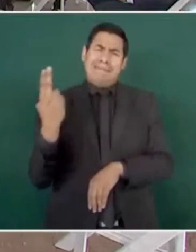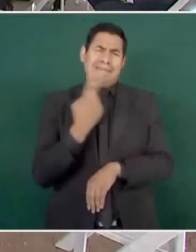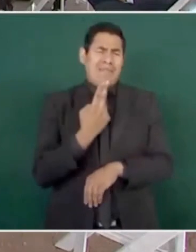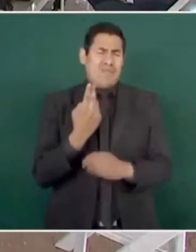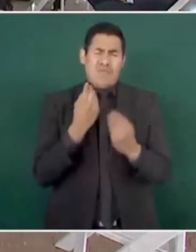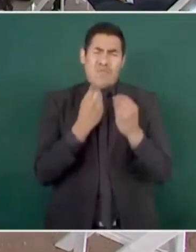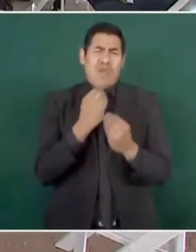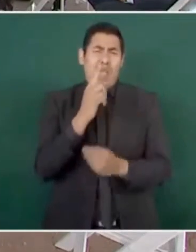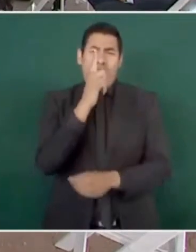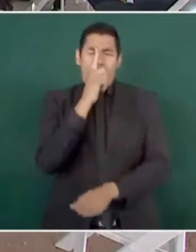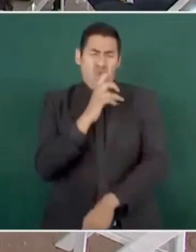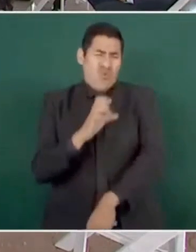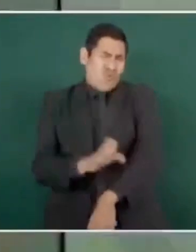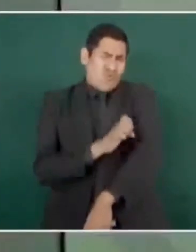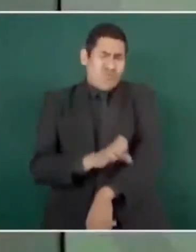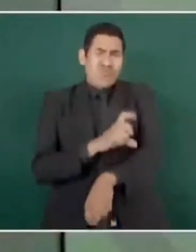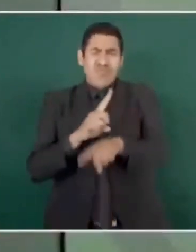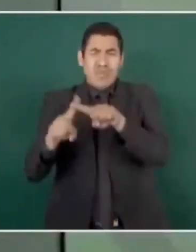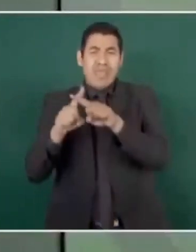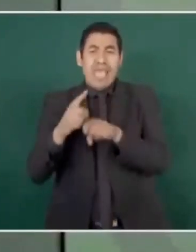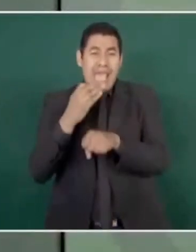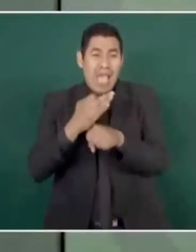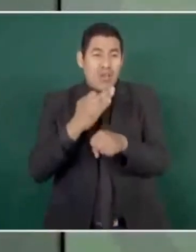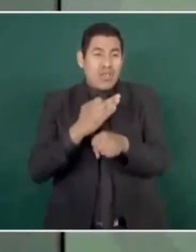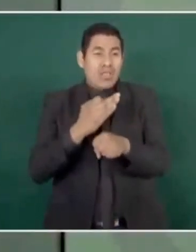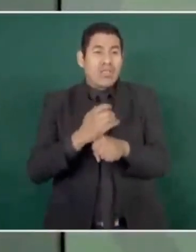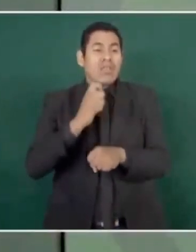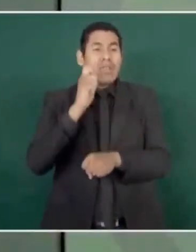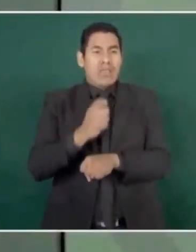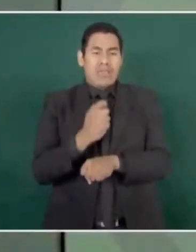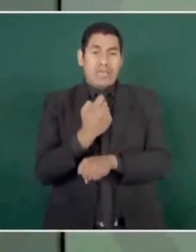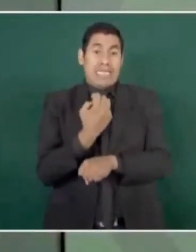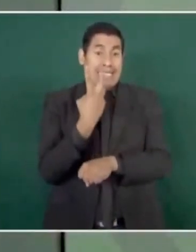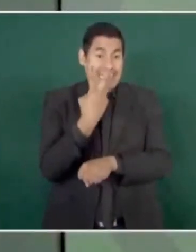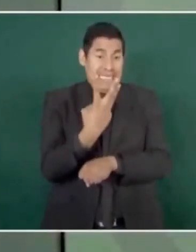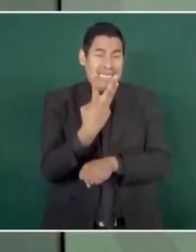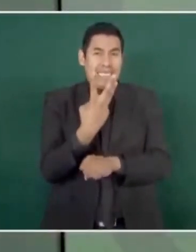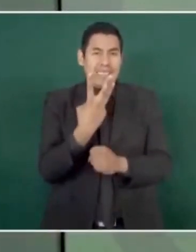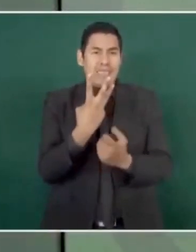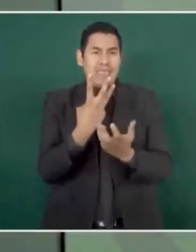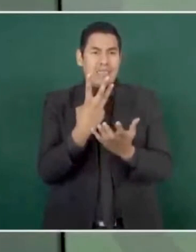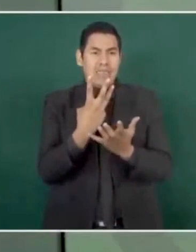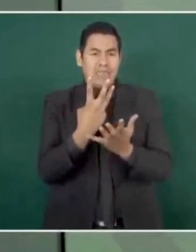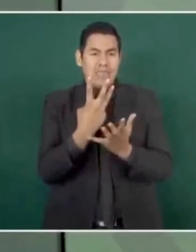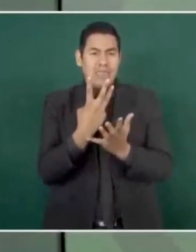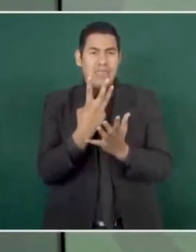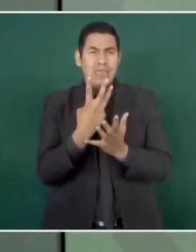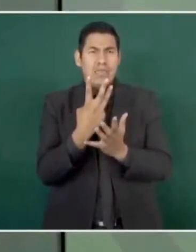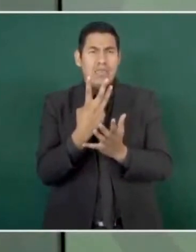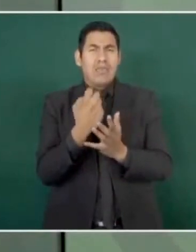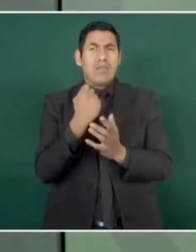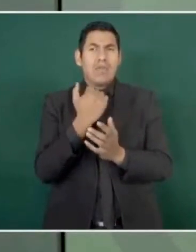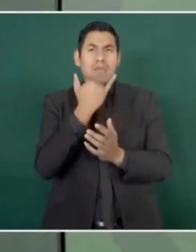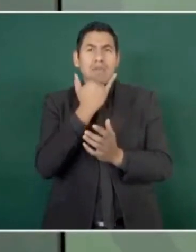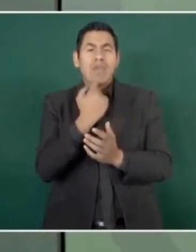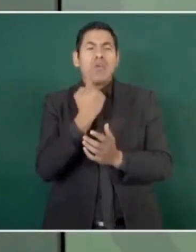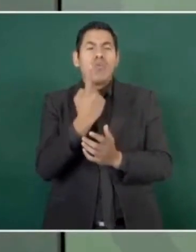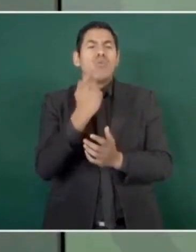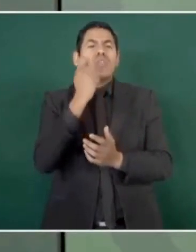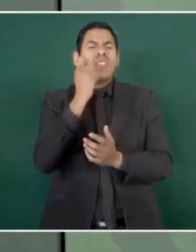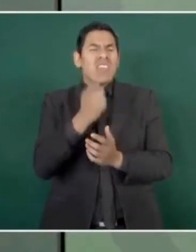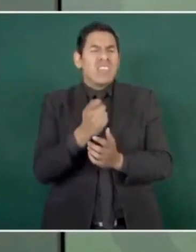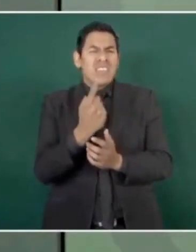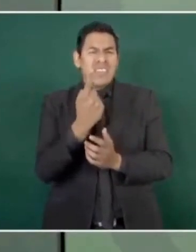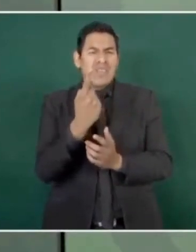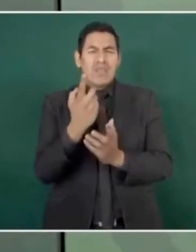Estamos construyendo cinco plantas, una aeroderivada, que es